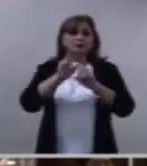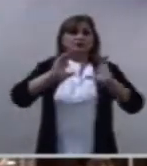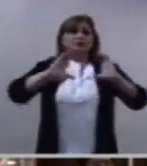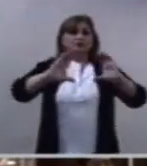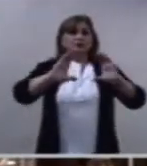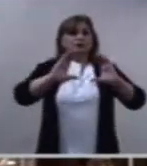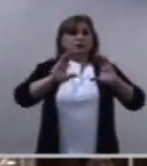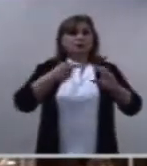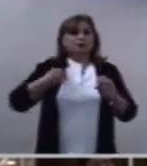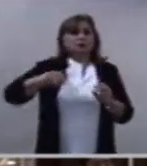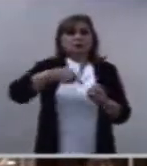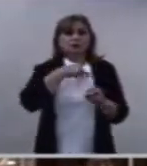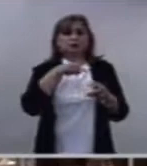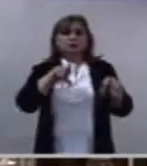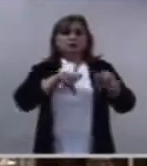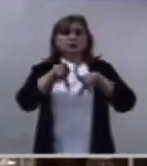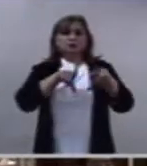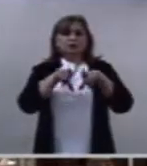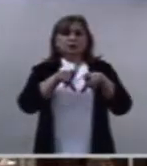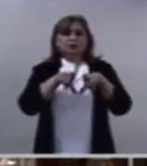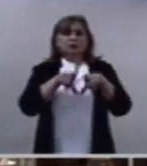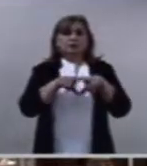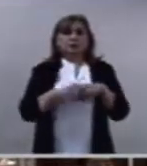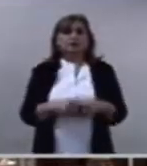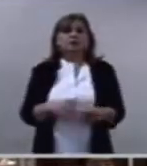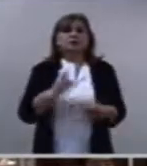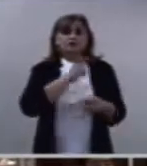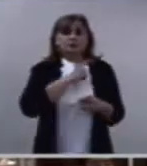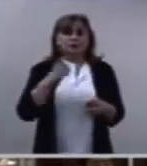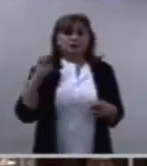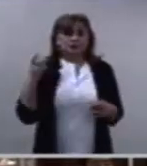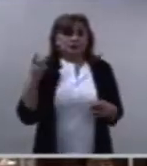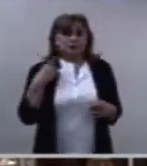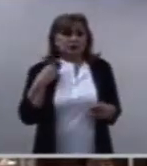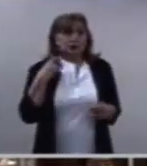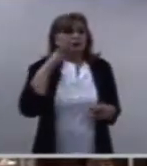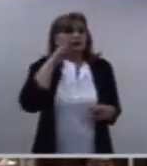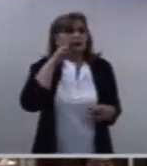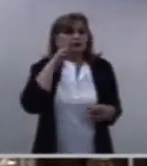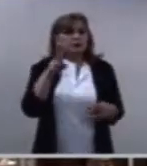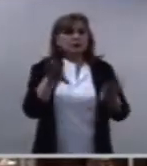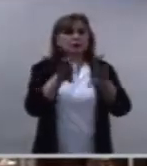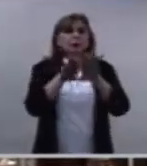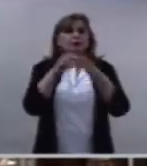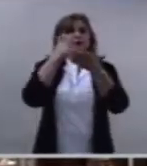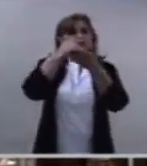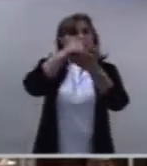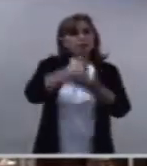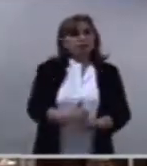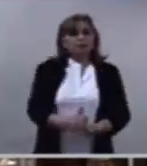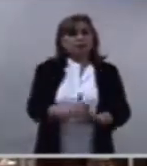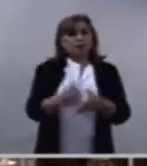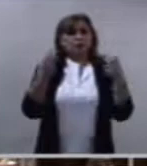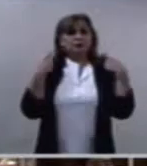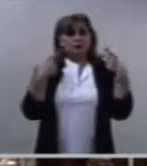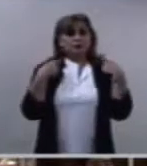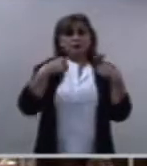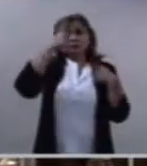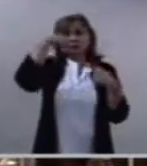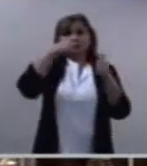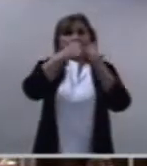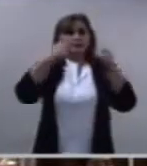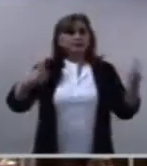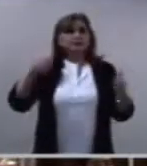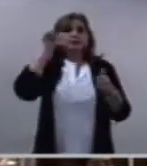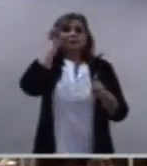superior y mira al otro con desdén. No es así como Cristo